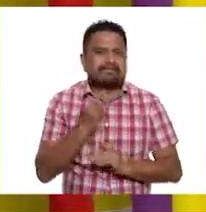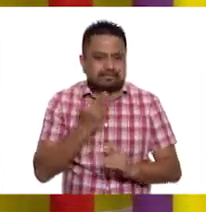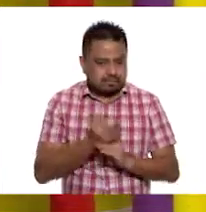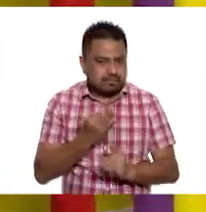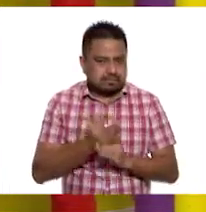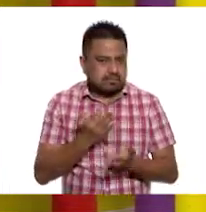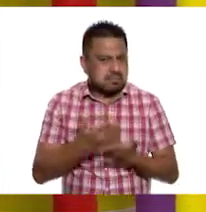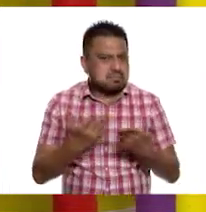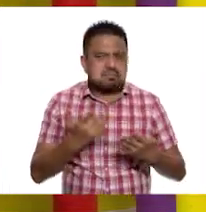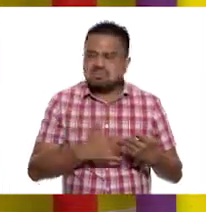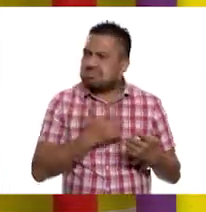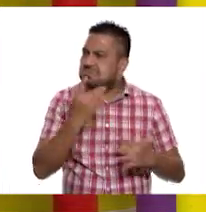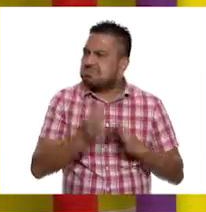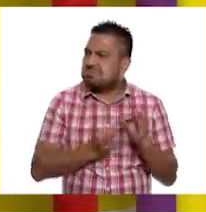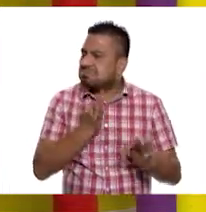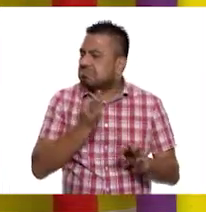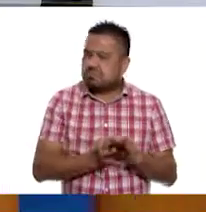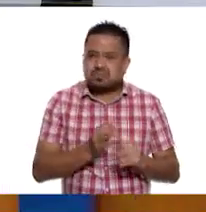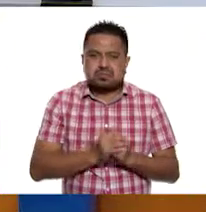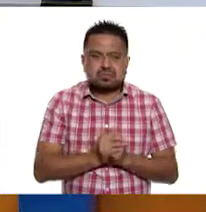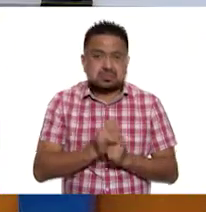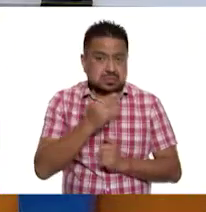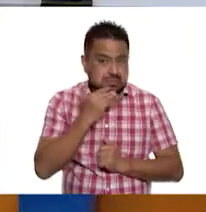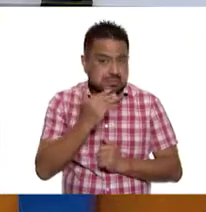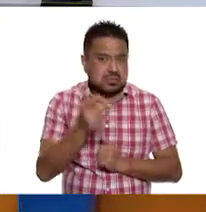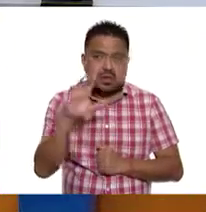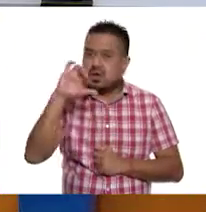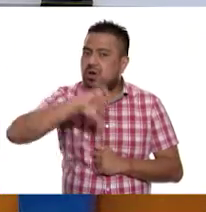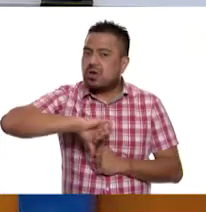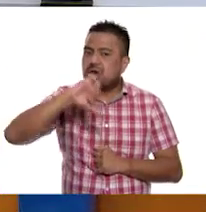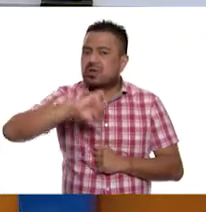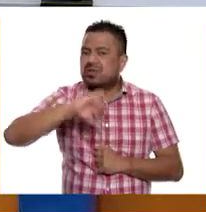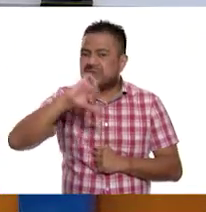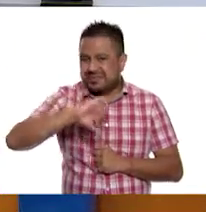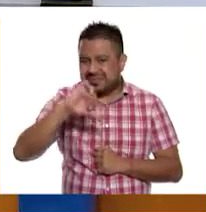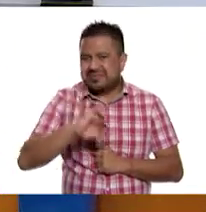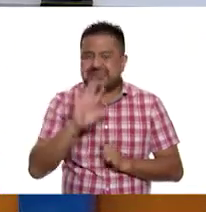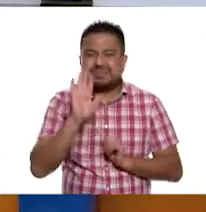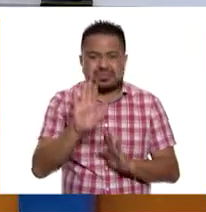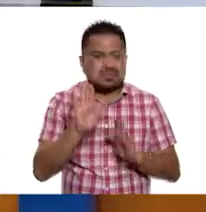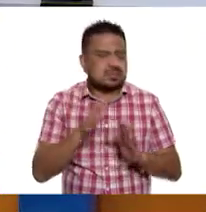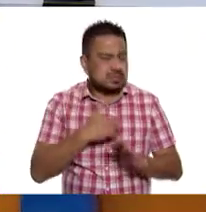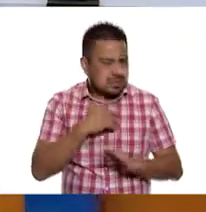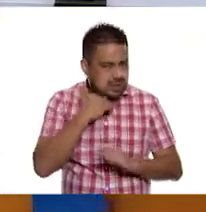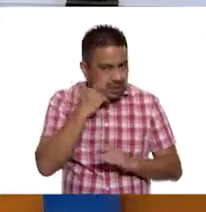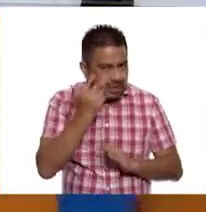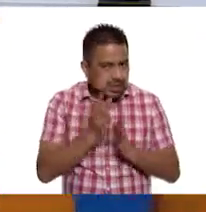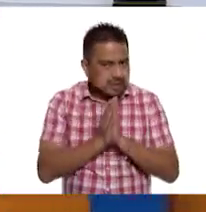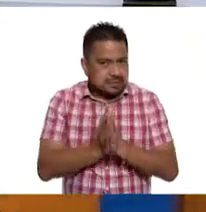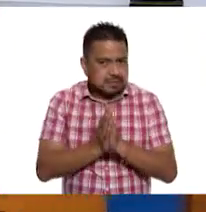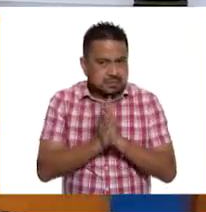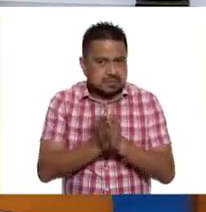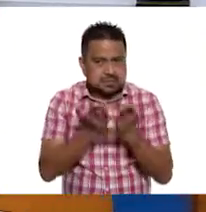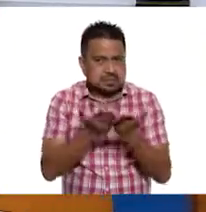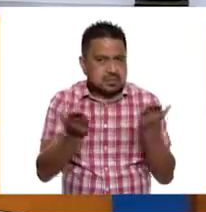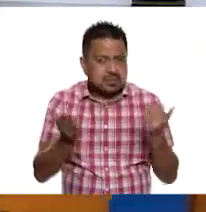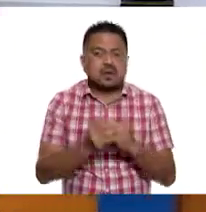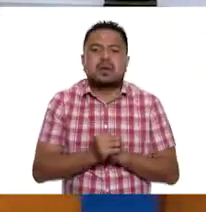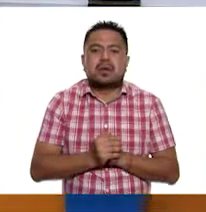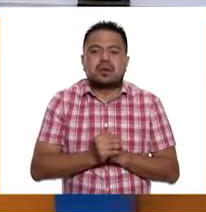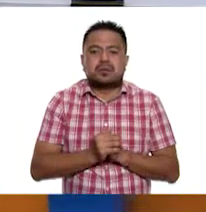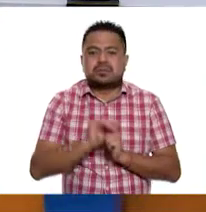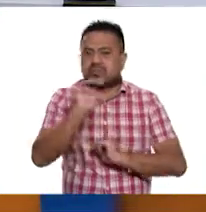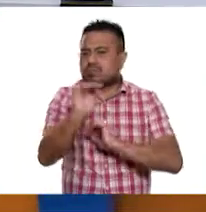el momento y estamos listas y listos. Muy bien, pues el día de hoy, niños y niñas, quiero pedirles que nos